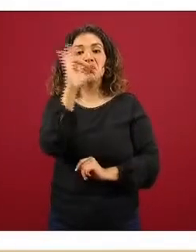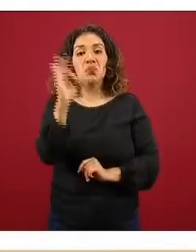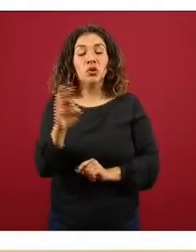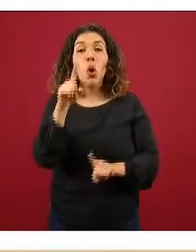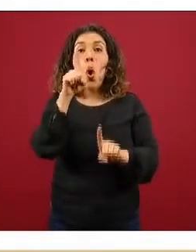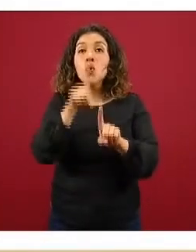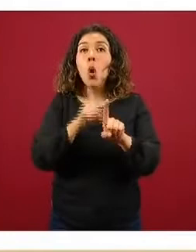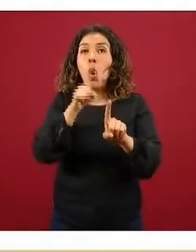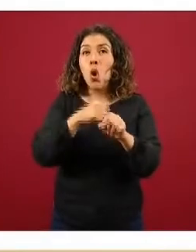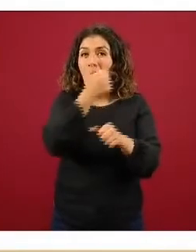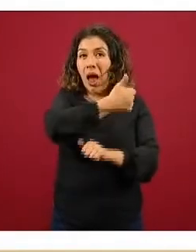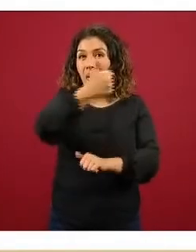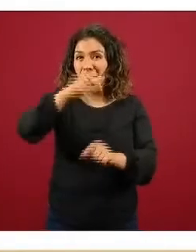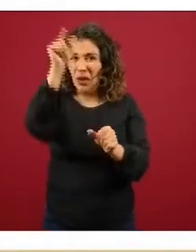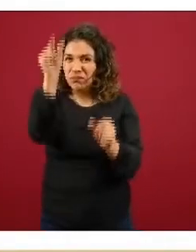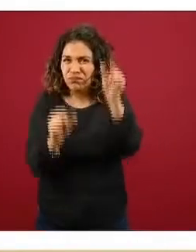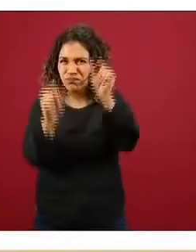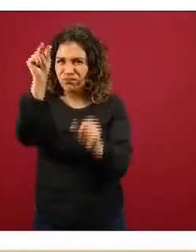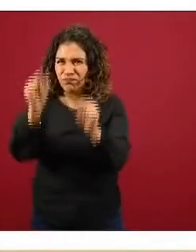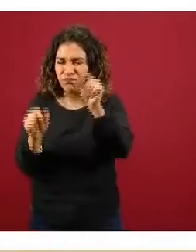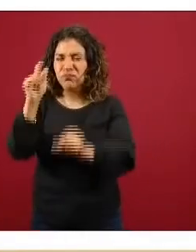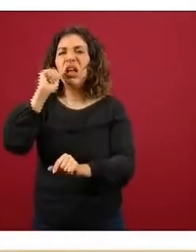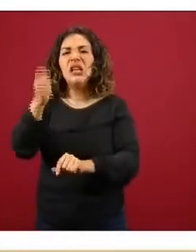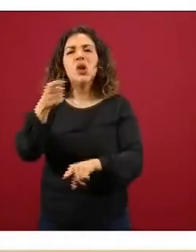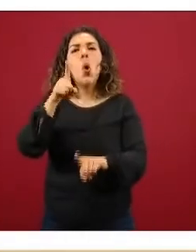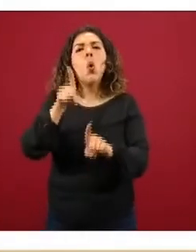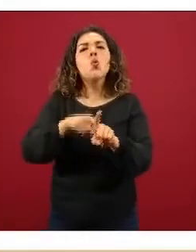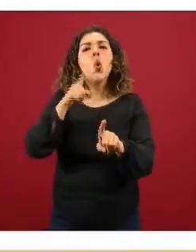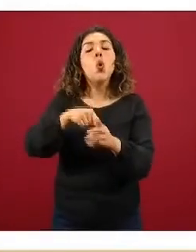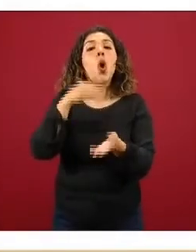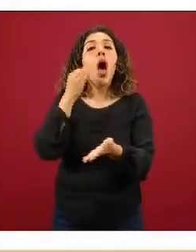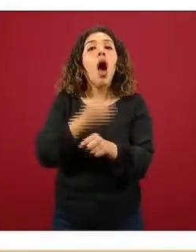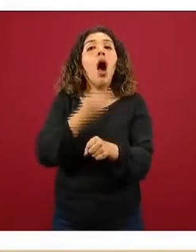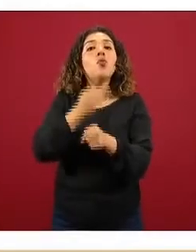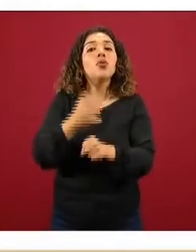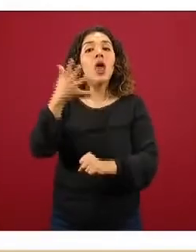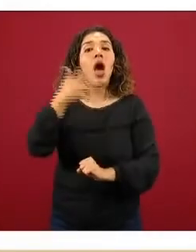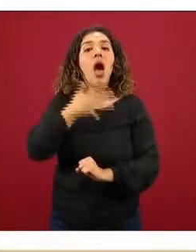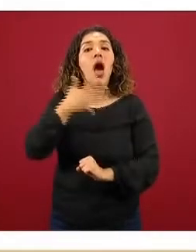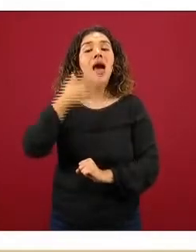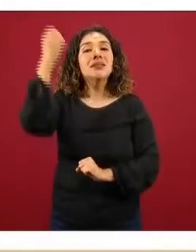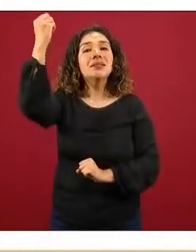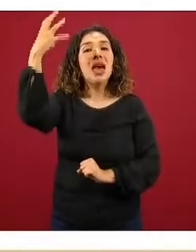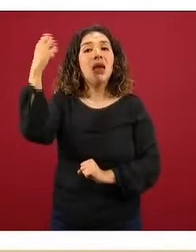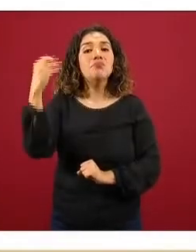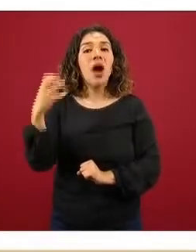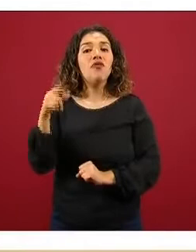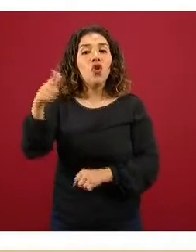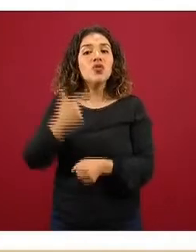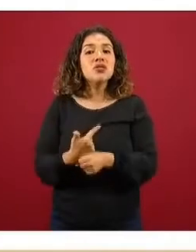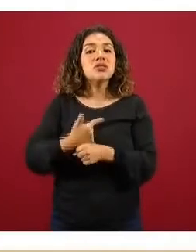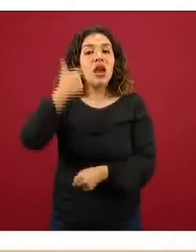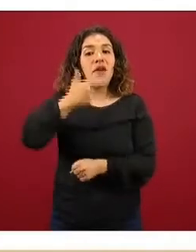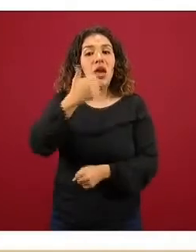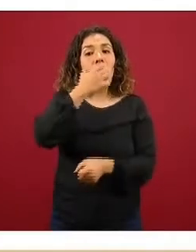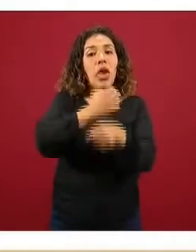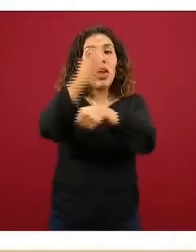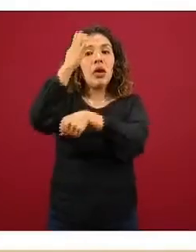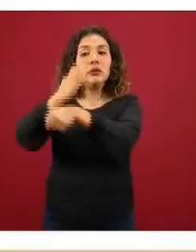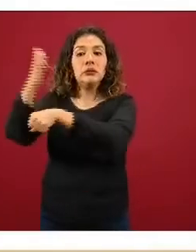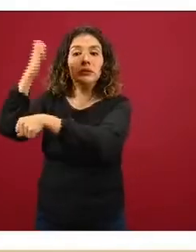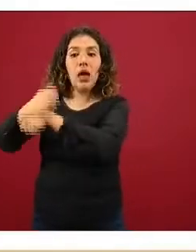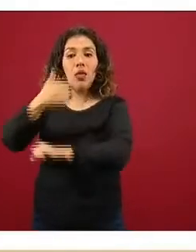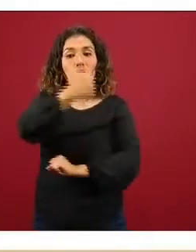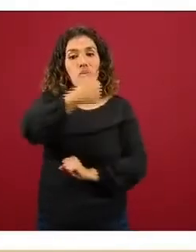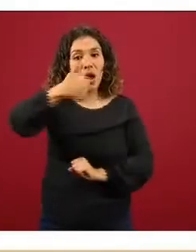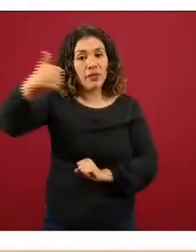que tiene cada una de las barras es el color en el que ahorita está el semáforo de riesgo en cada una de